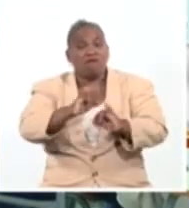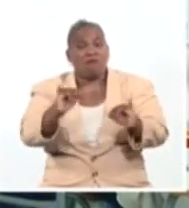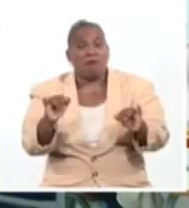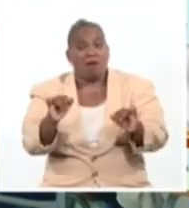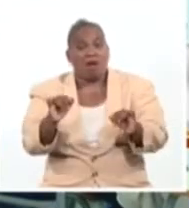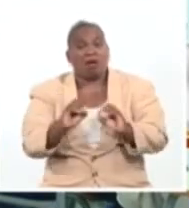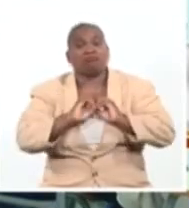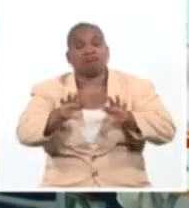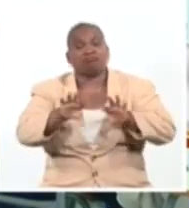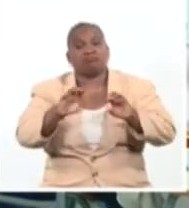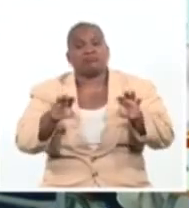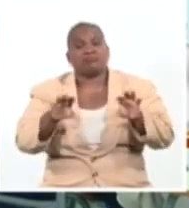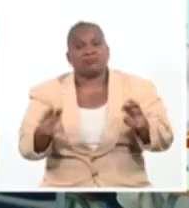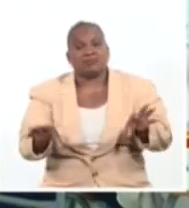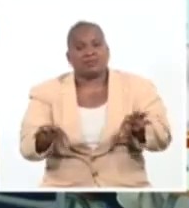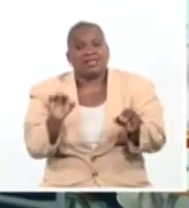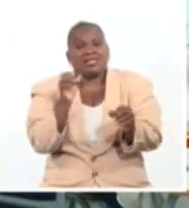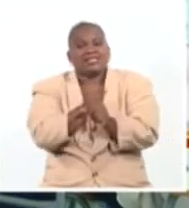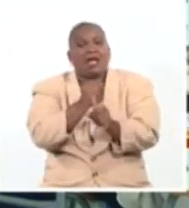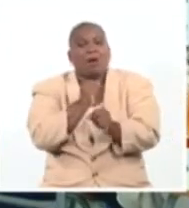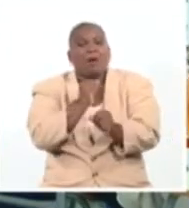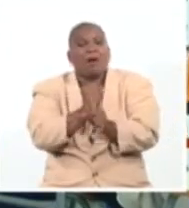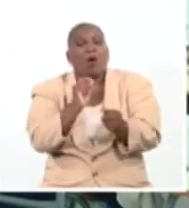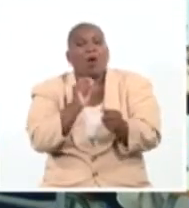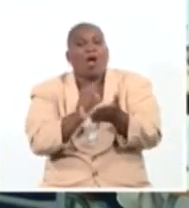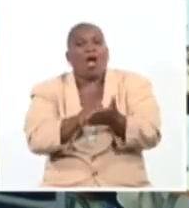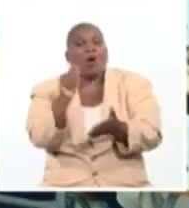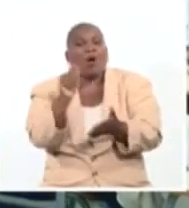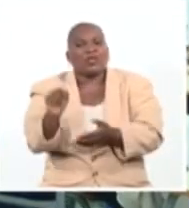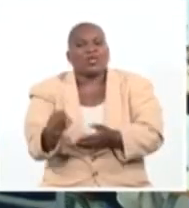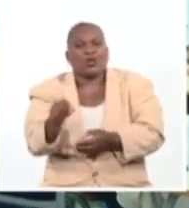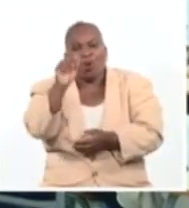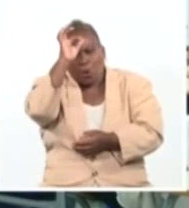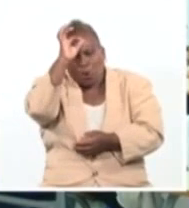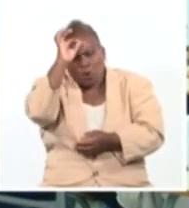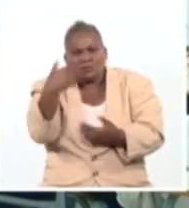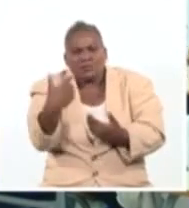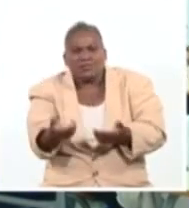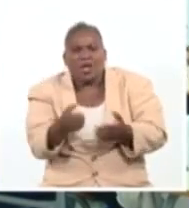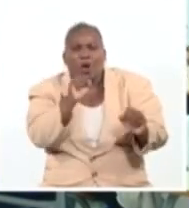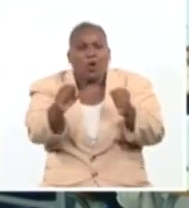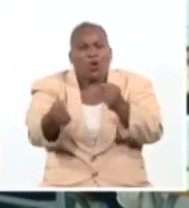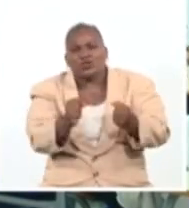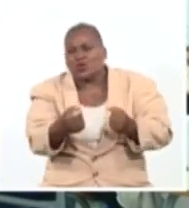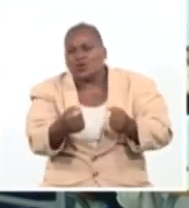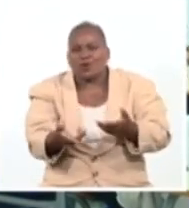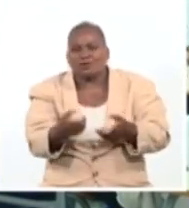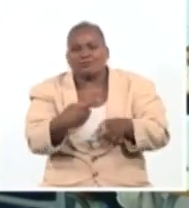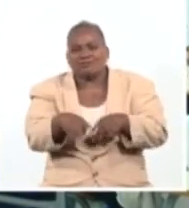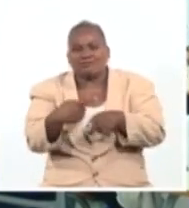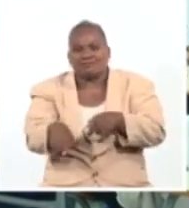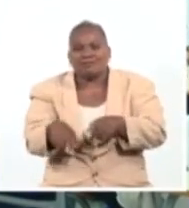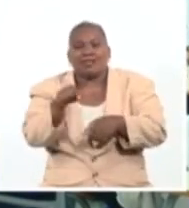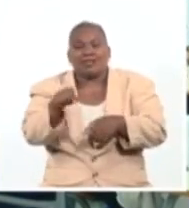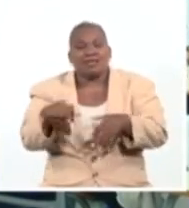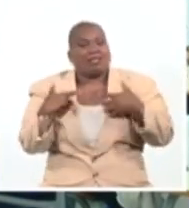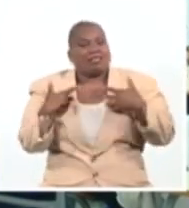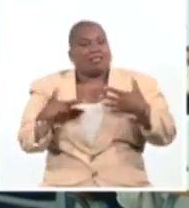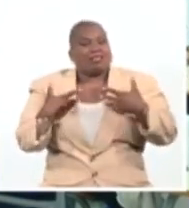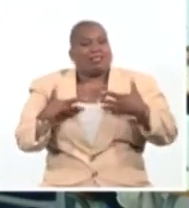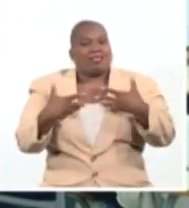divulgar la actividad que realice el auditor, la auditoría, la contraloría en sí, y con ello estimular